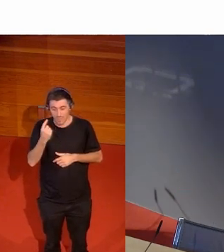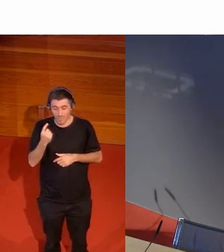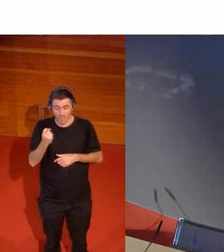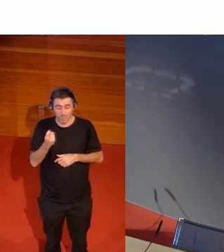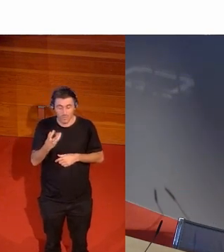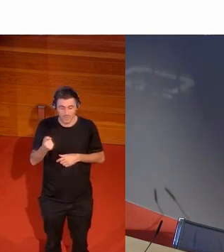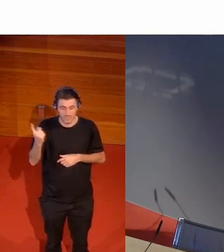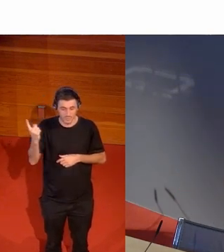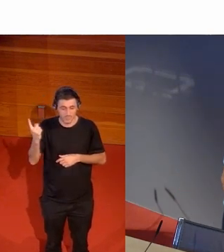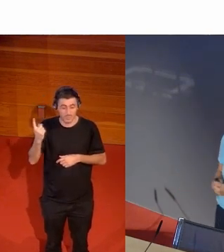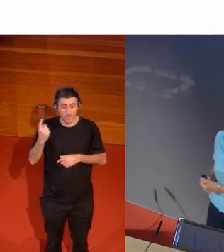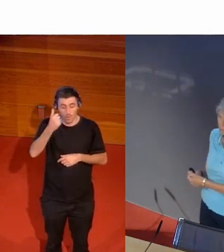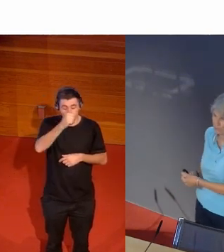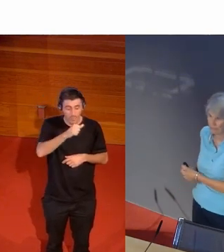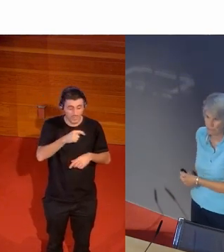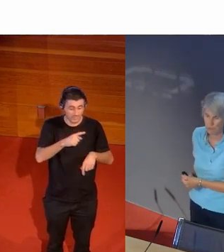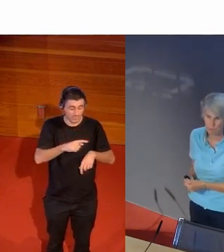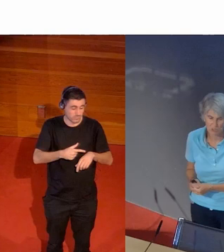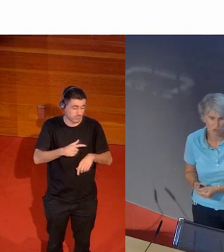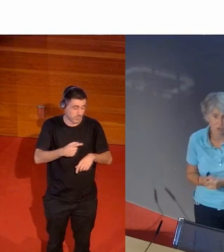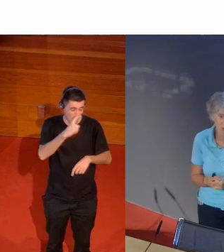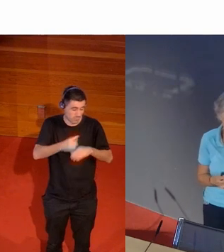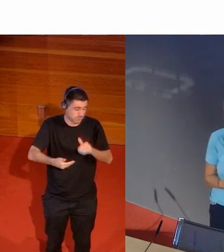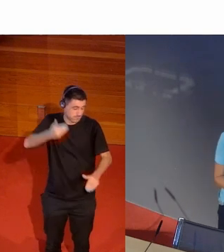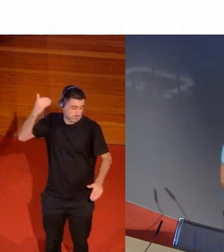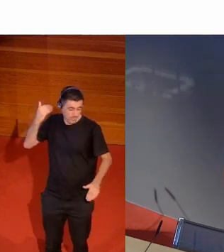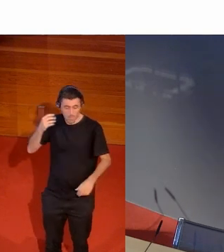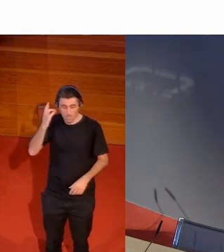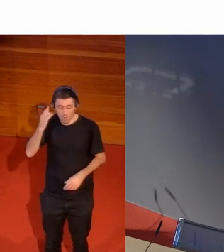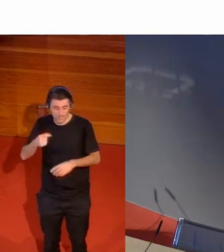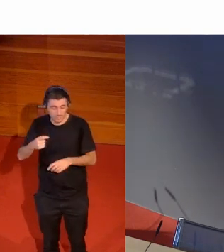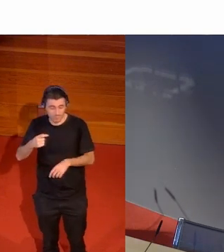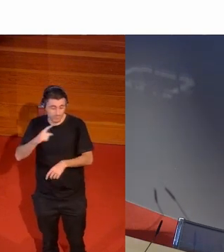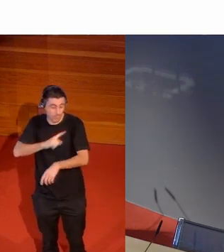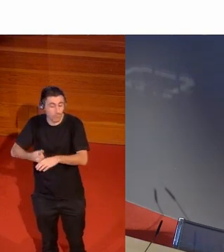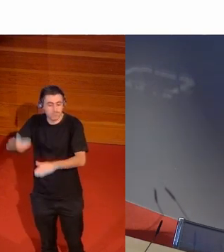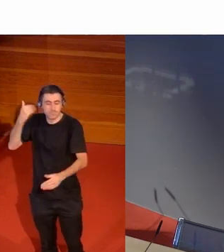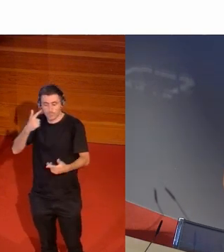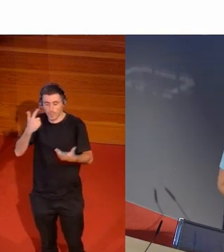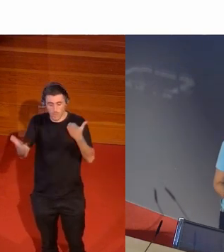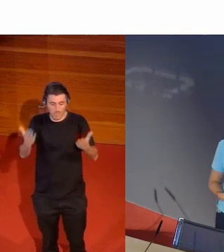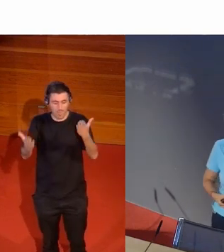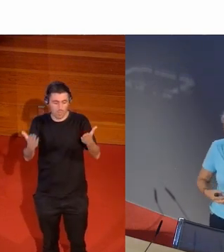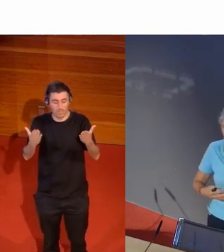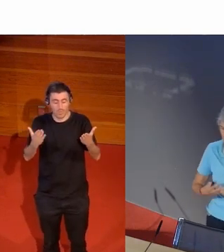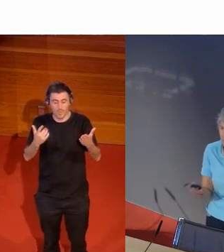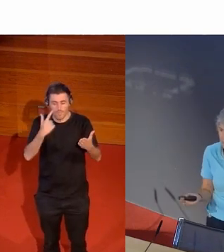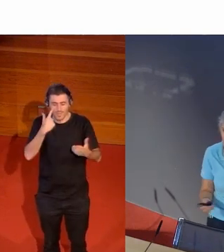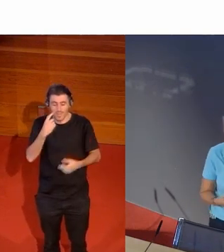llevan los hombres haciendo deporte y cuánto tiempo llevan las mujeres haciendo deporte nos encontramos con que en la Grecia antigua hay vestigios